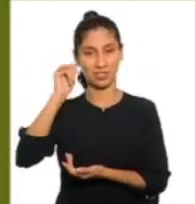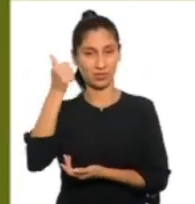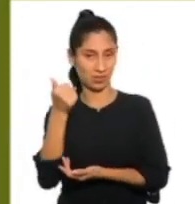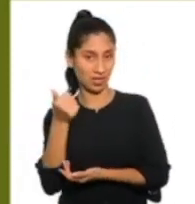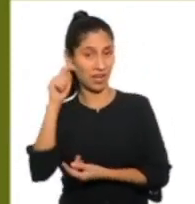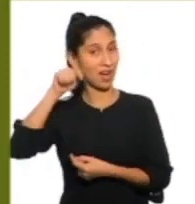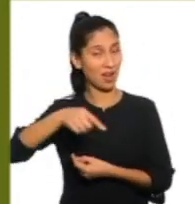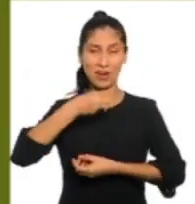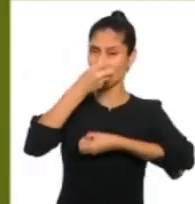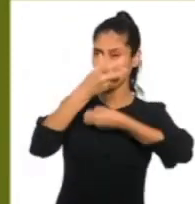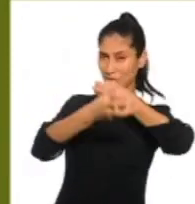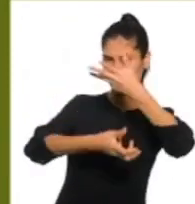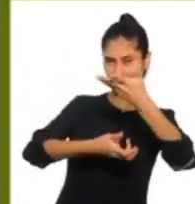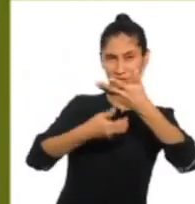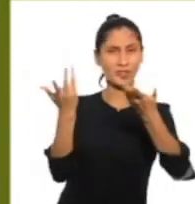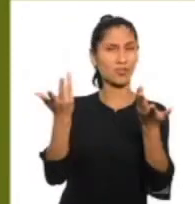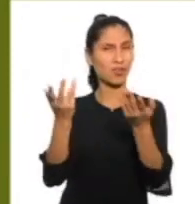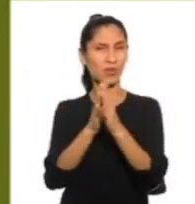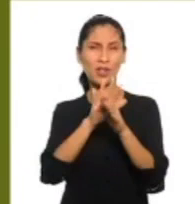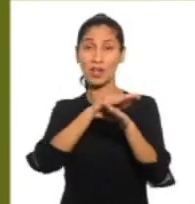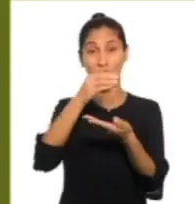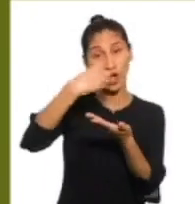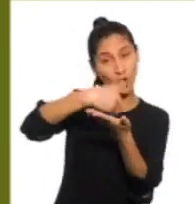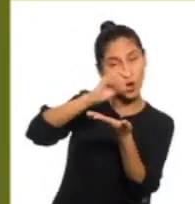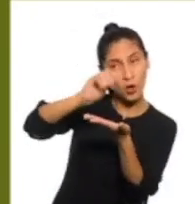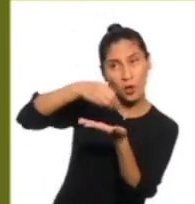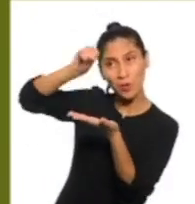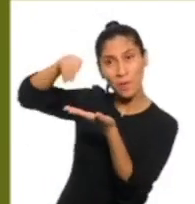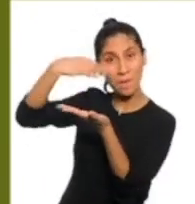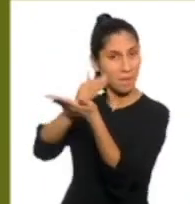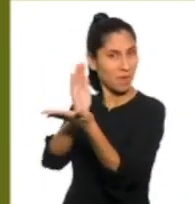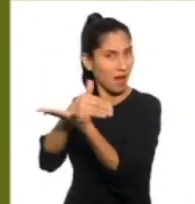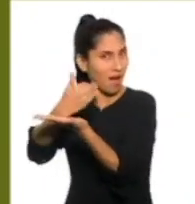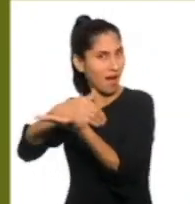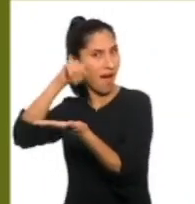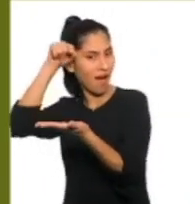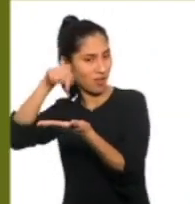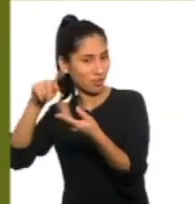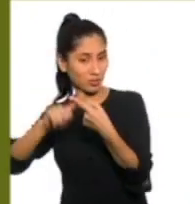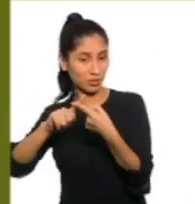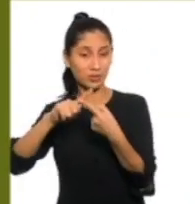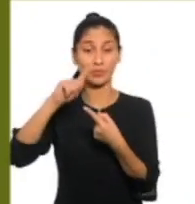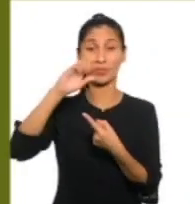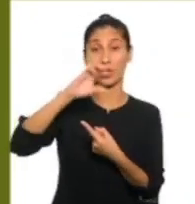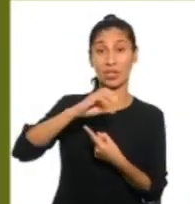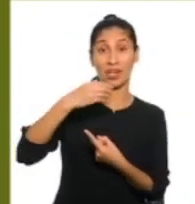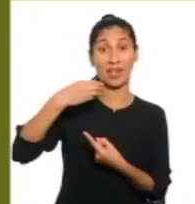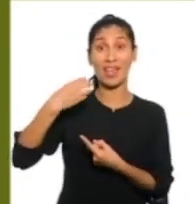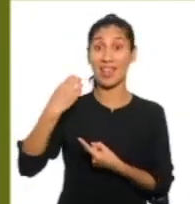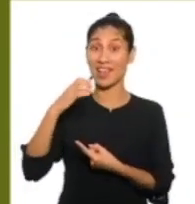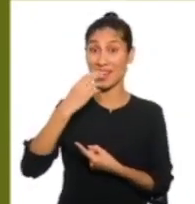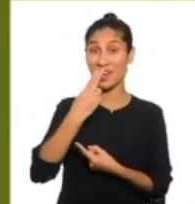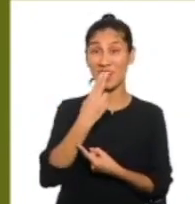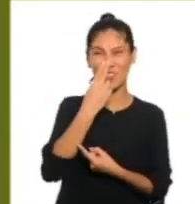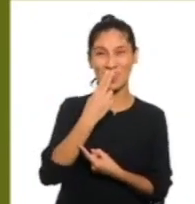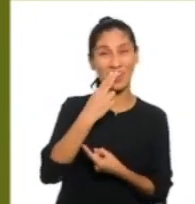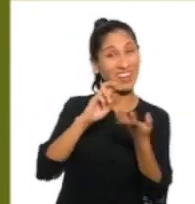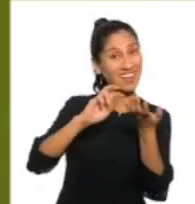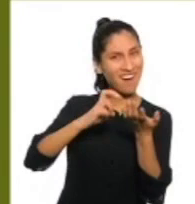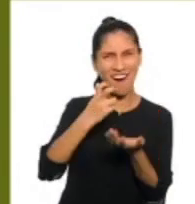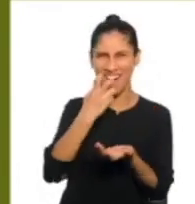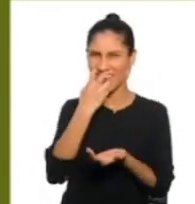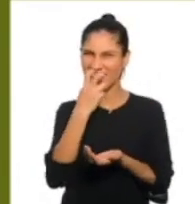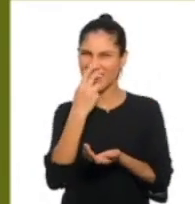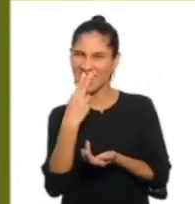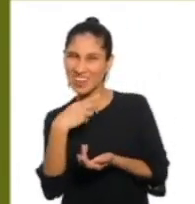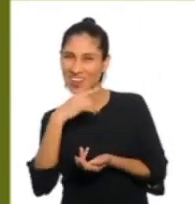Ahora les contaré sobre los platos típicos. El cuichactado y el caldo de chochoca.